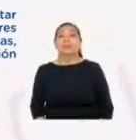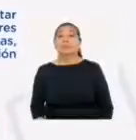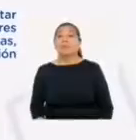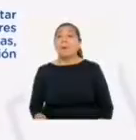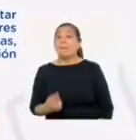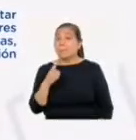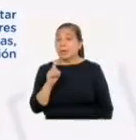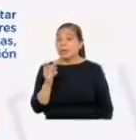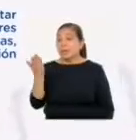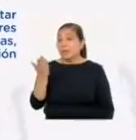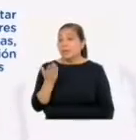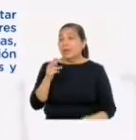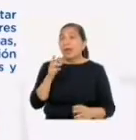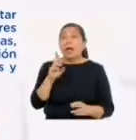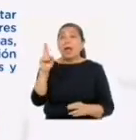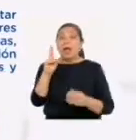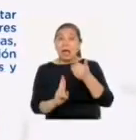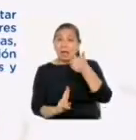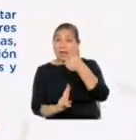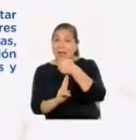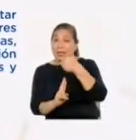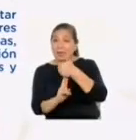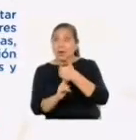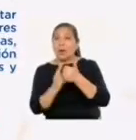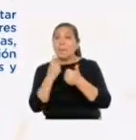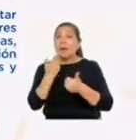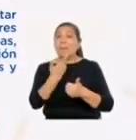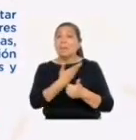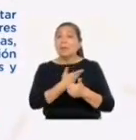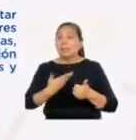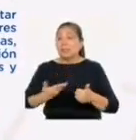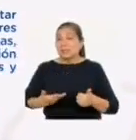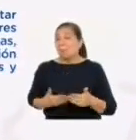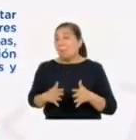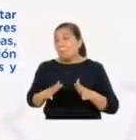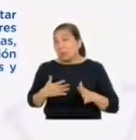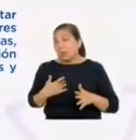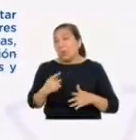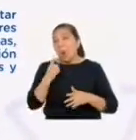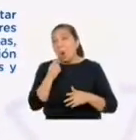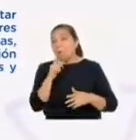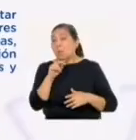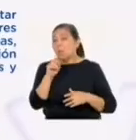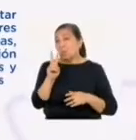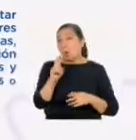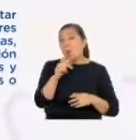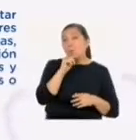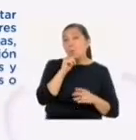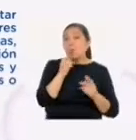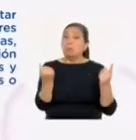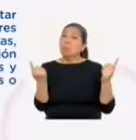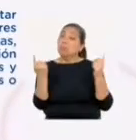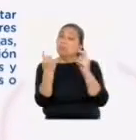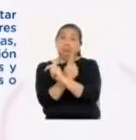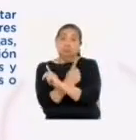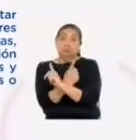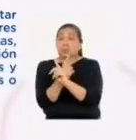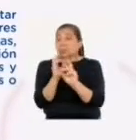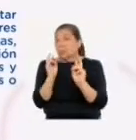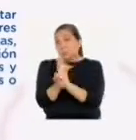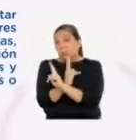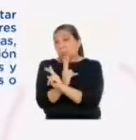incluyendo las candidaturas para regidores y las planchas presidenciales. Puede ser un hombre y dos mujeres o viceversa,